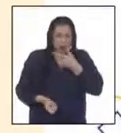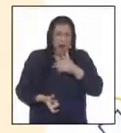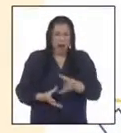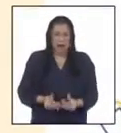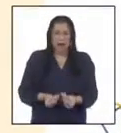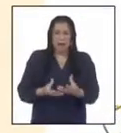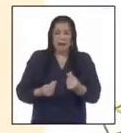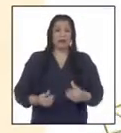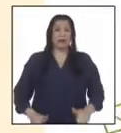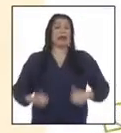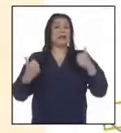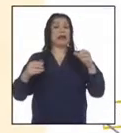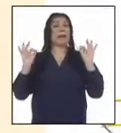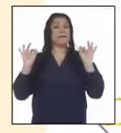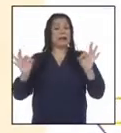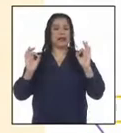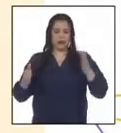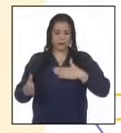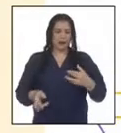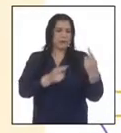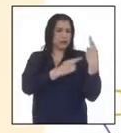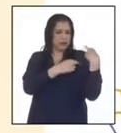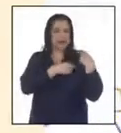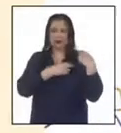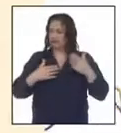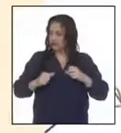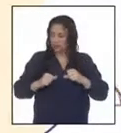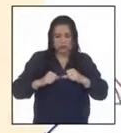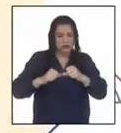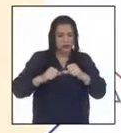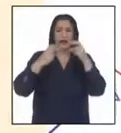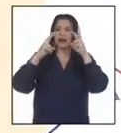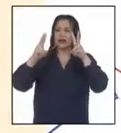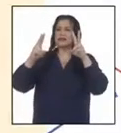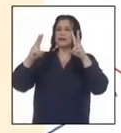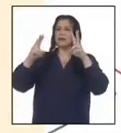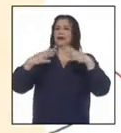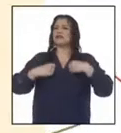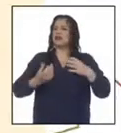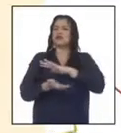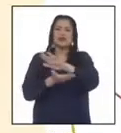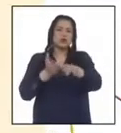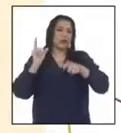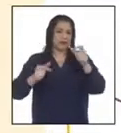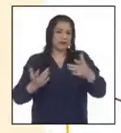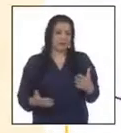donde la vida peligra en el deber que me he impuesto y me impondré hasta ver saneados estos lugares.